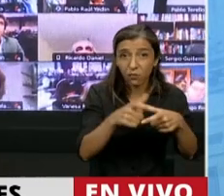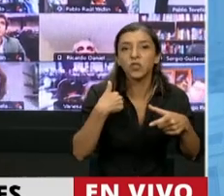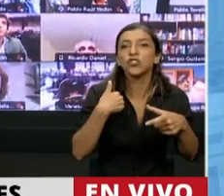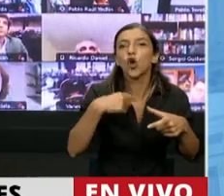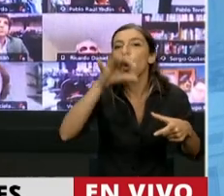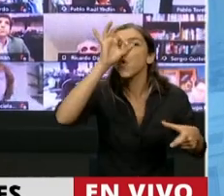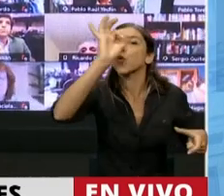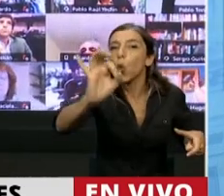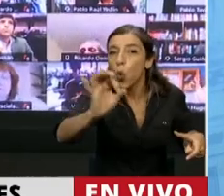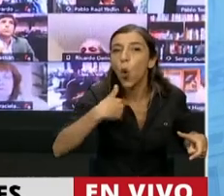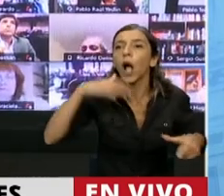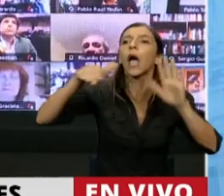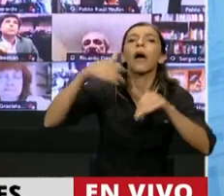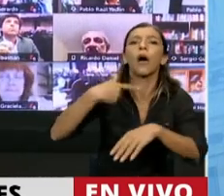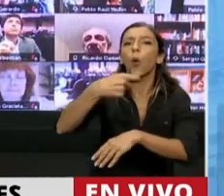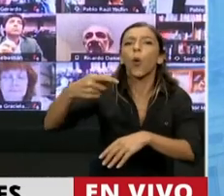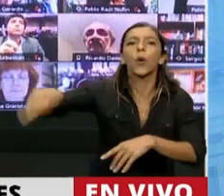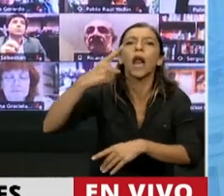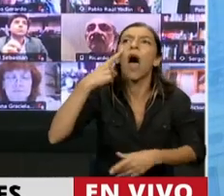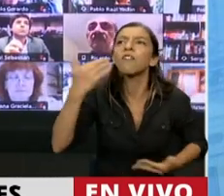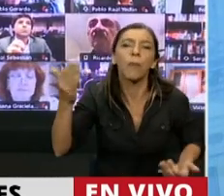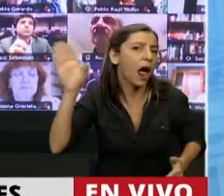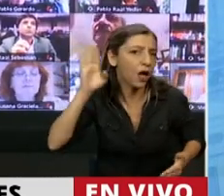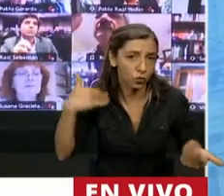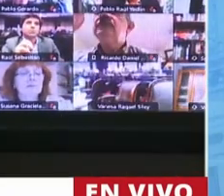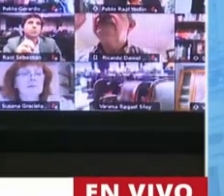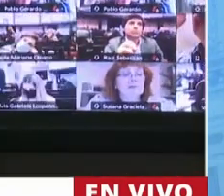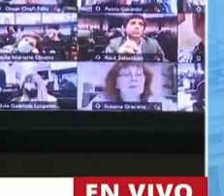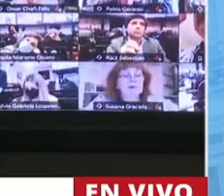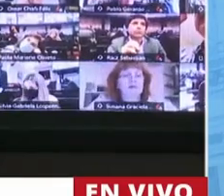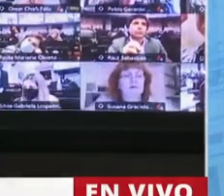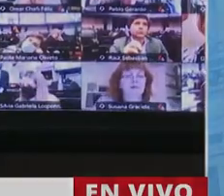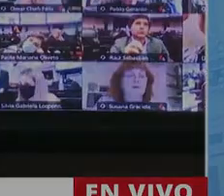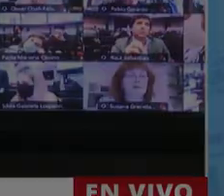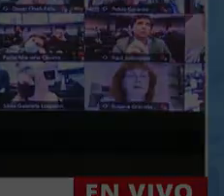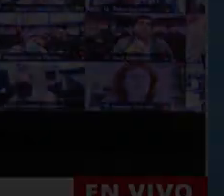jubilados, no escuchó a una sola, a una sola. Muchas gracias, Presidenta. Gracias, Diputada. Gracias. Gracias. Gracias.